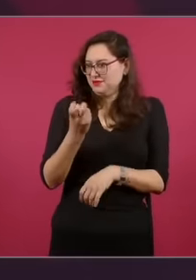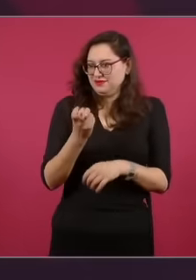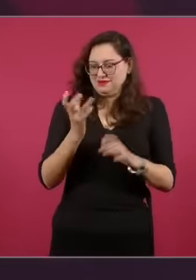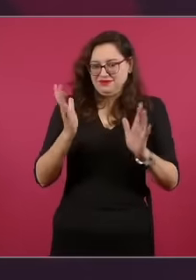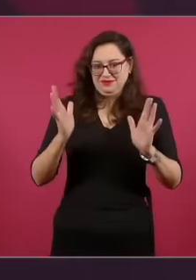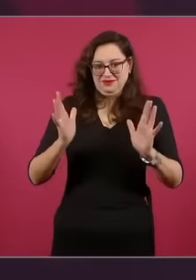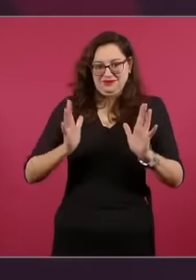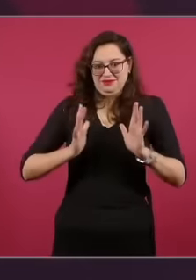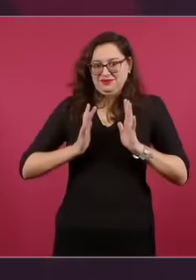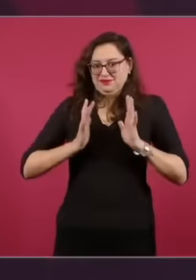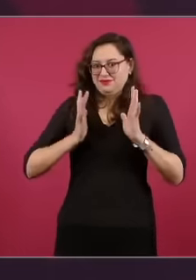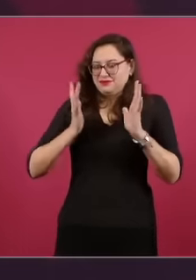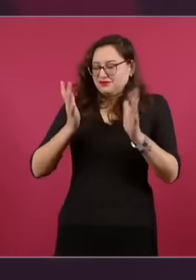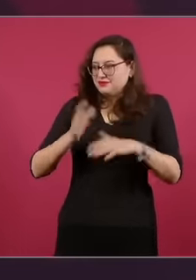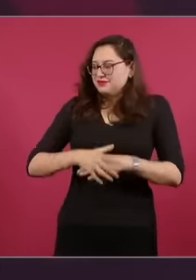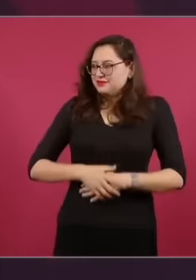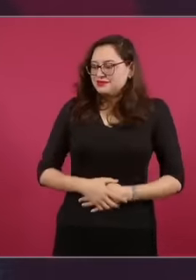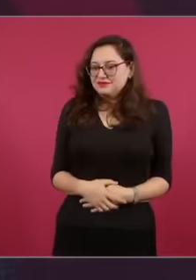la gente